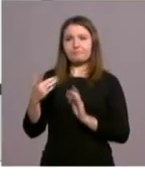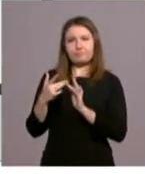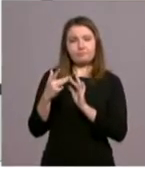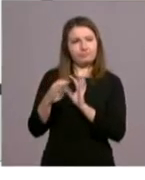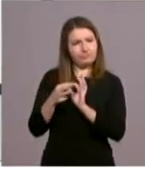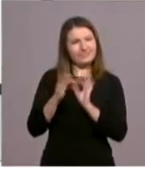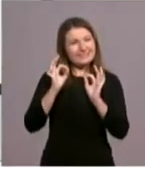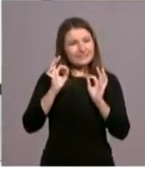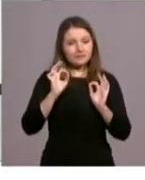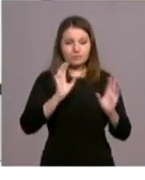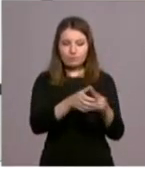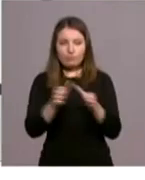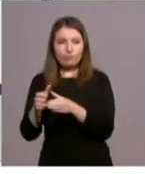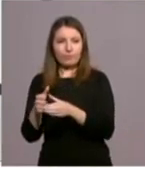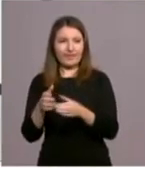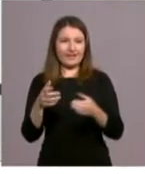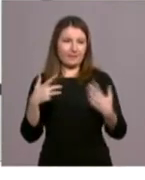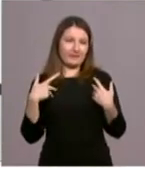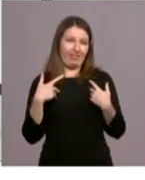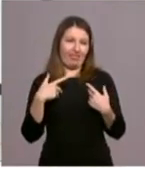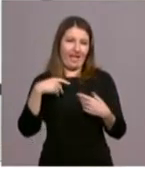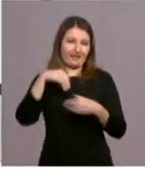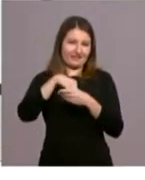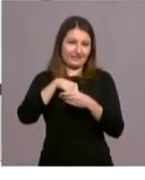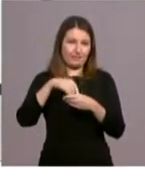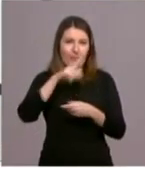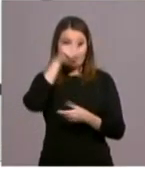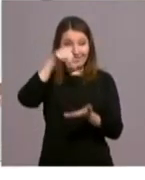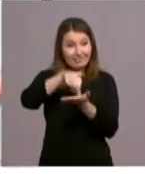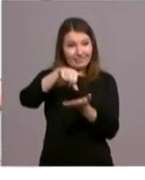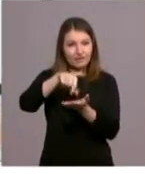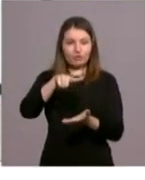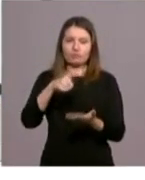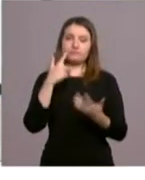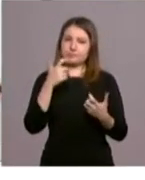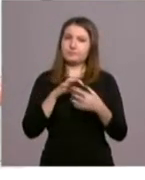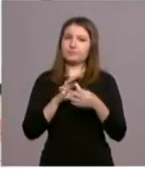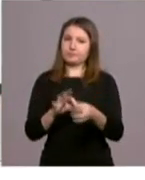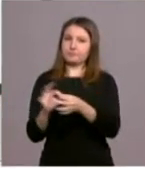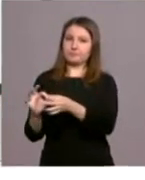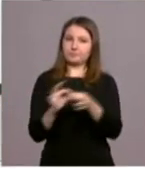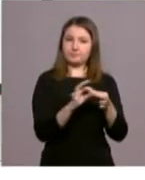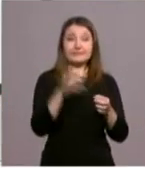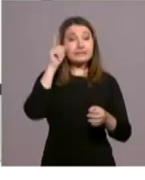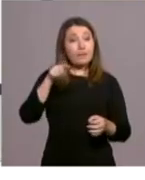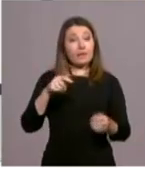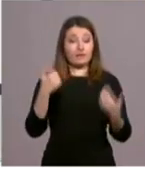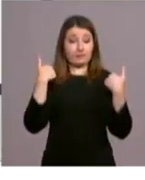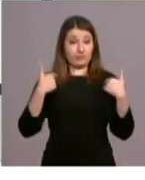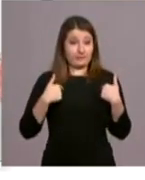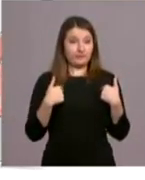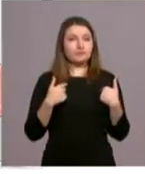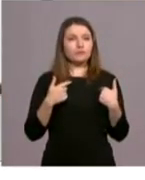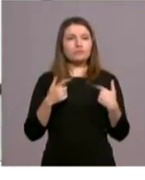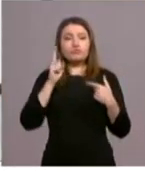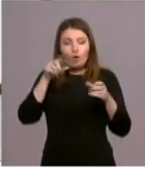todo entre las hermandades penitenciales del centro de Madrid. Ya sabes que el cargo es de todas las hermandades, no solo penitenciales, sino